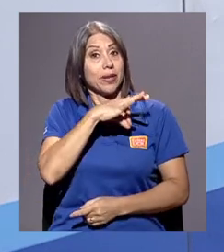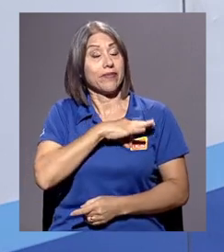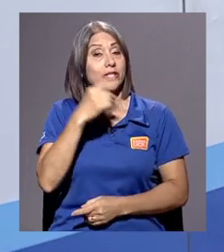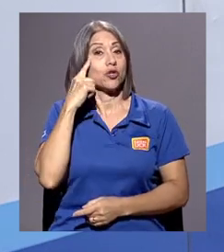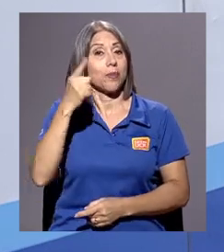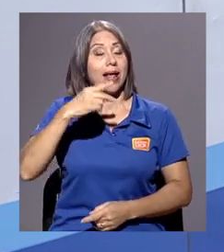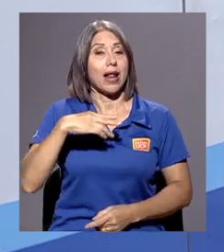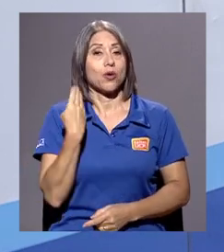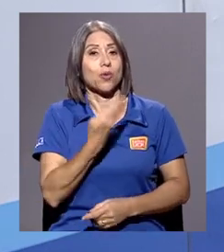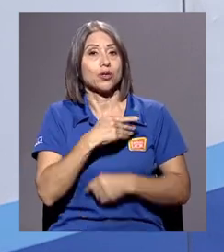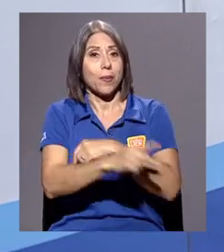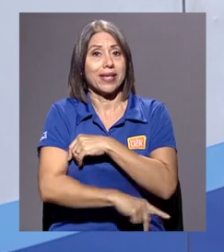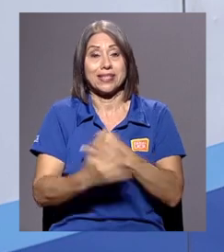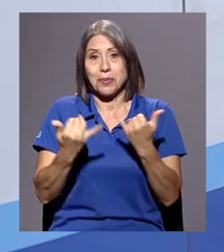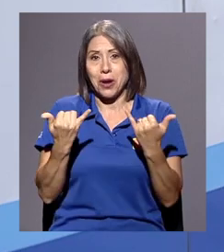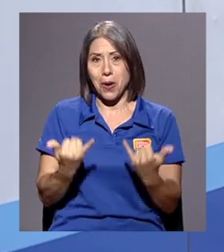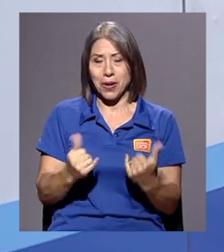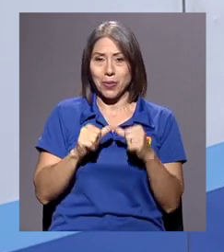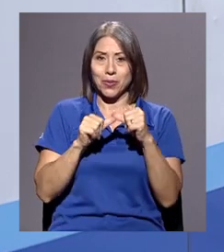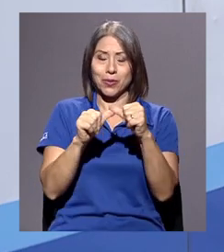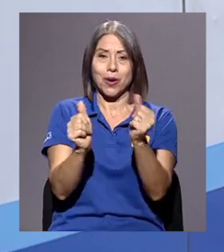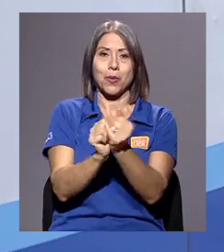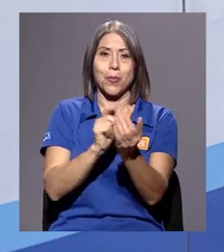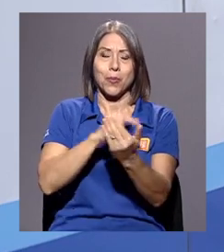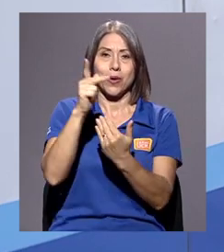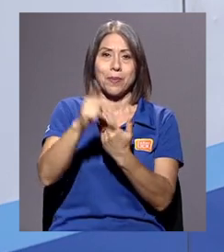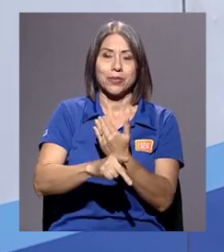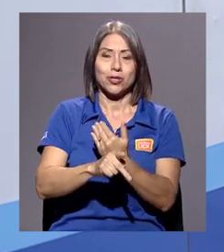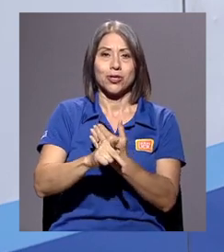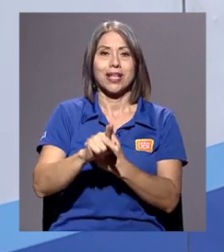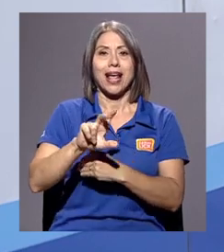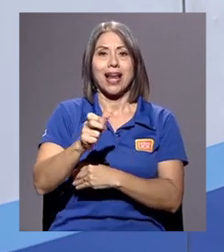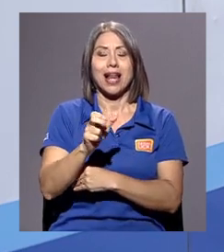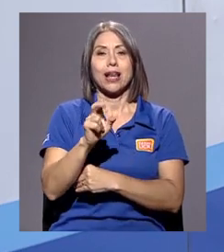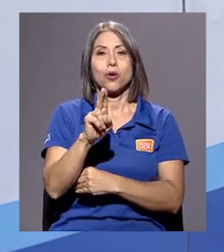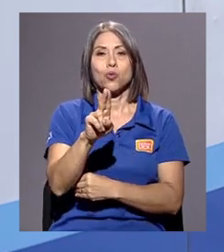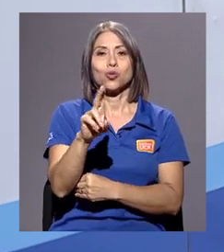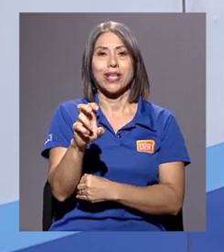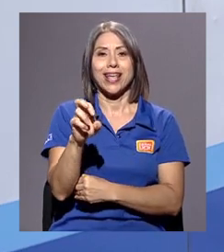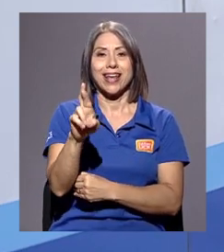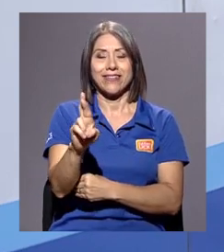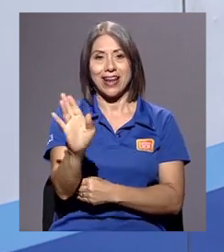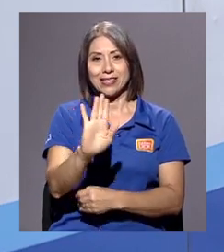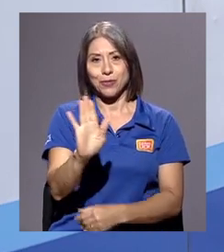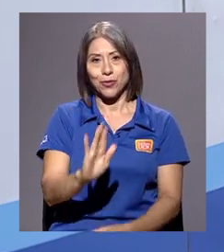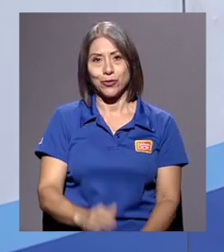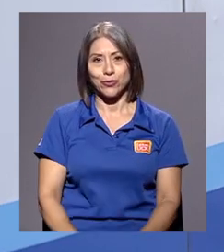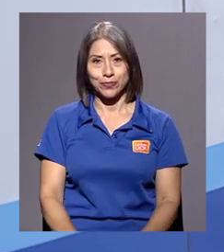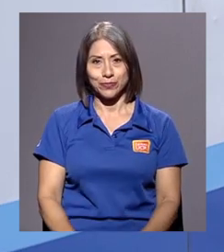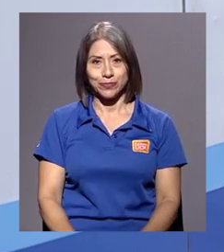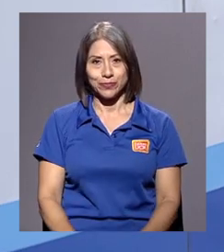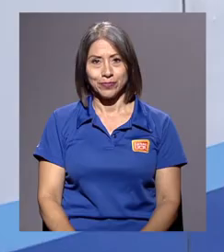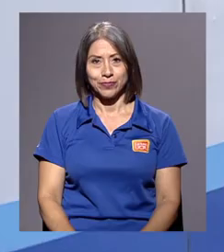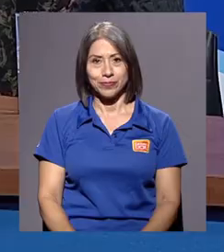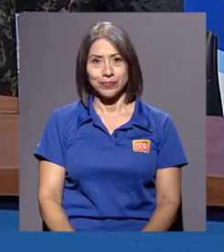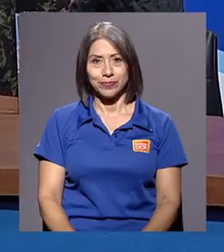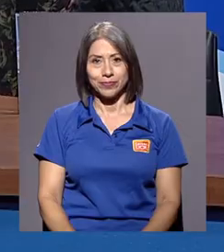beneficio para nuestro país. Por ahora, les dejo en sintonía de la programación del canal UCR. Hasta pronto.